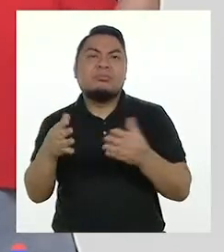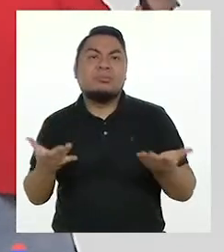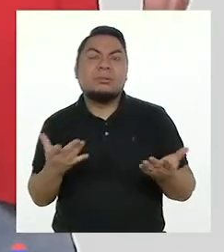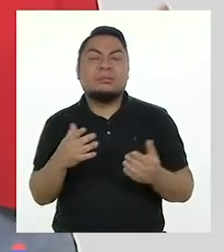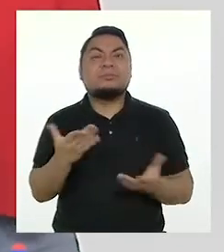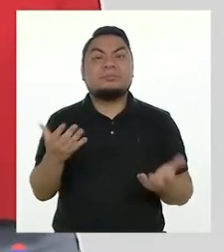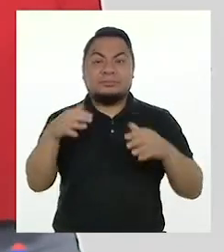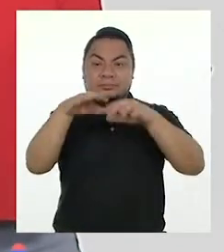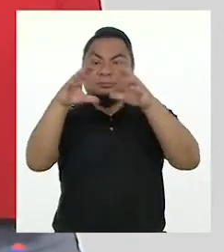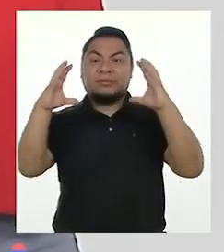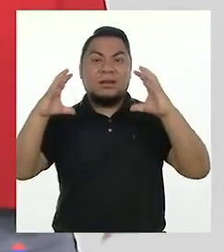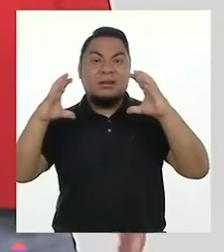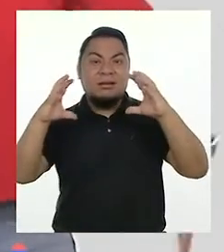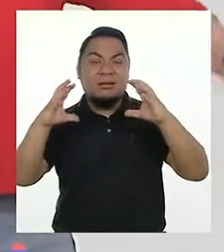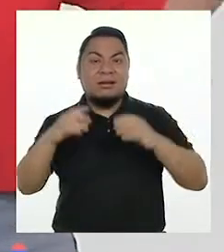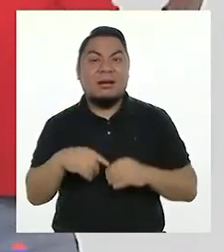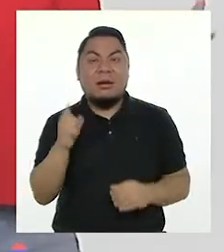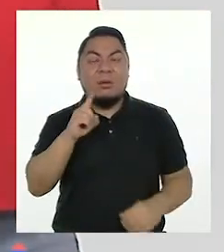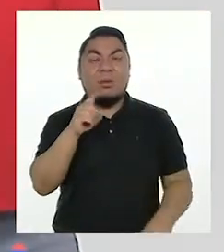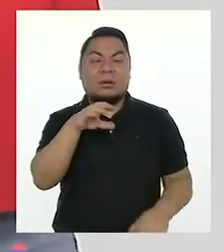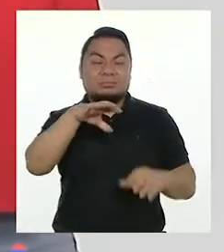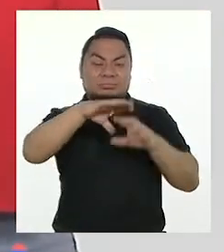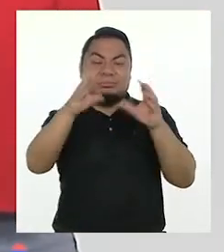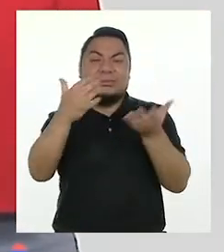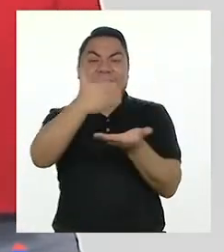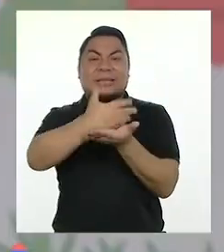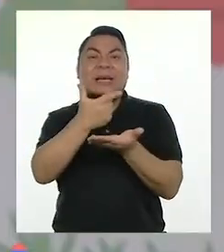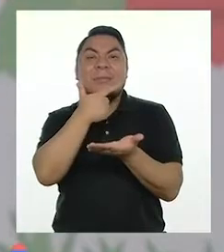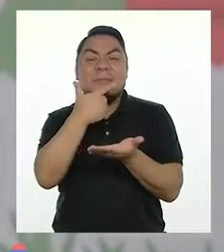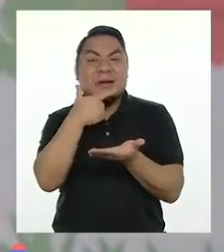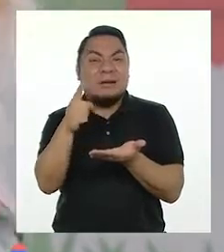una sandía o un zapallo, porque son muy grandes.